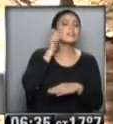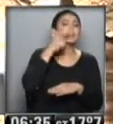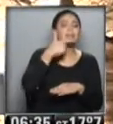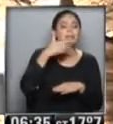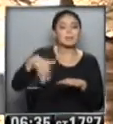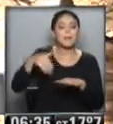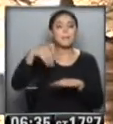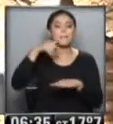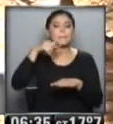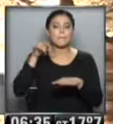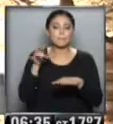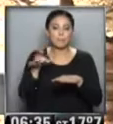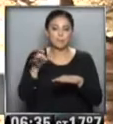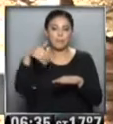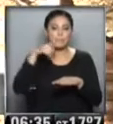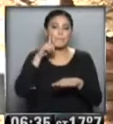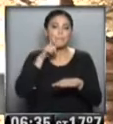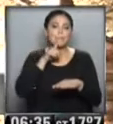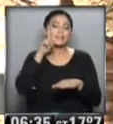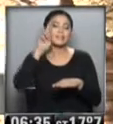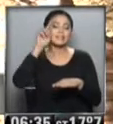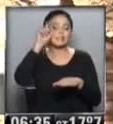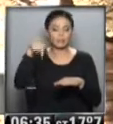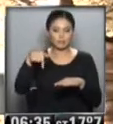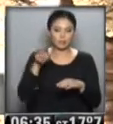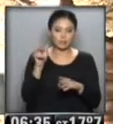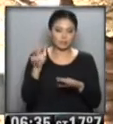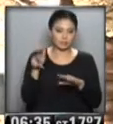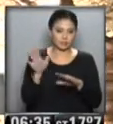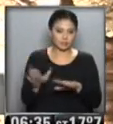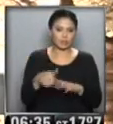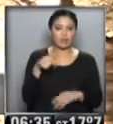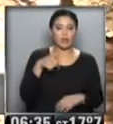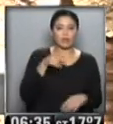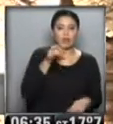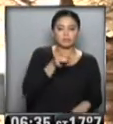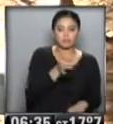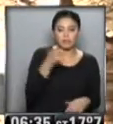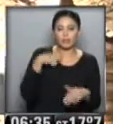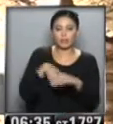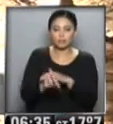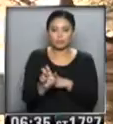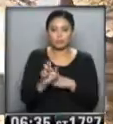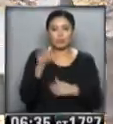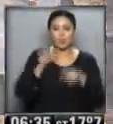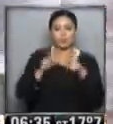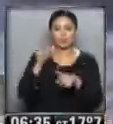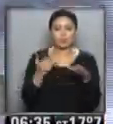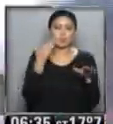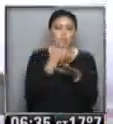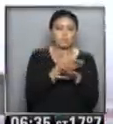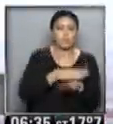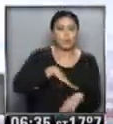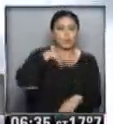Mitre... ...cerrado por obras... ...y cómo están funcionando... ...trenes, subtes y premetro... ...al menos por ahora... ...con muchos pasajeros... ...pero de